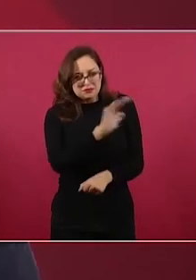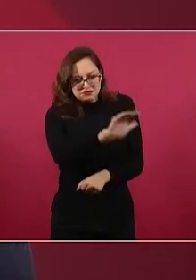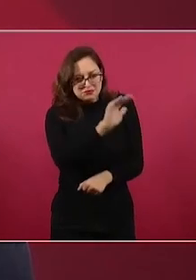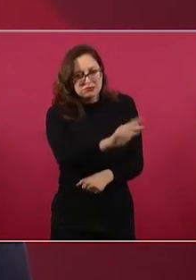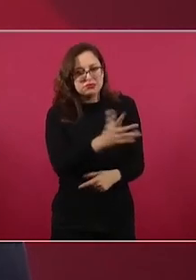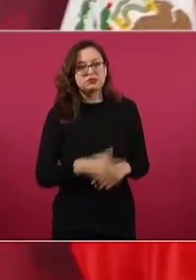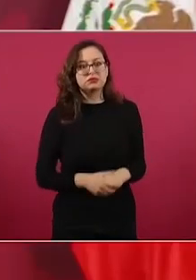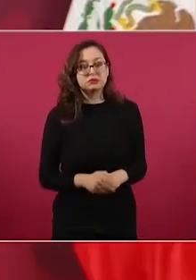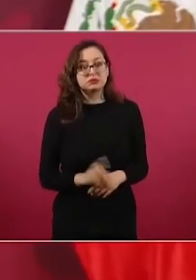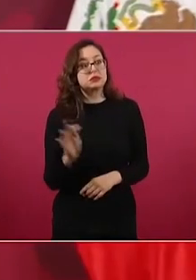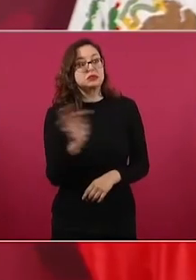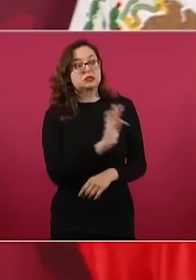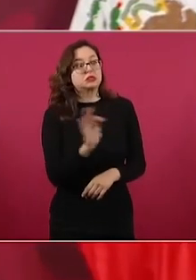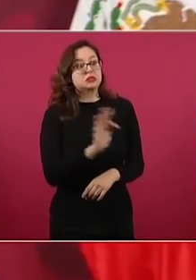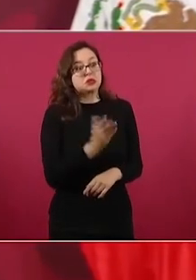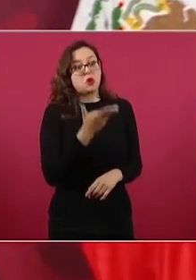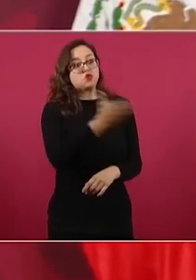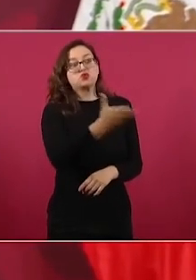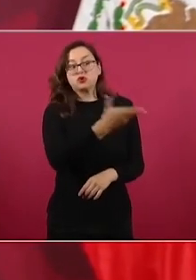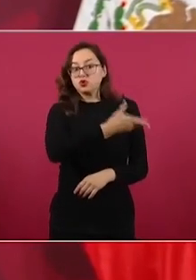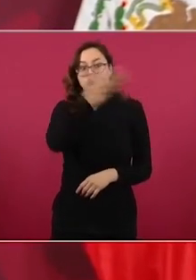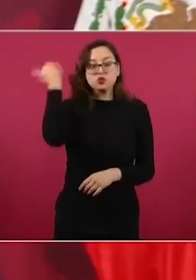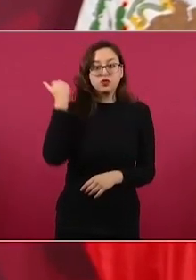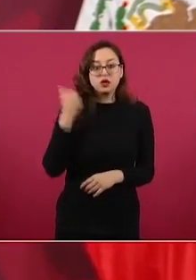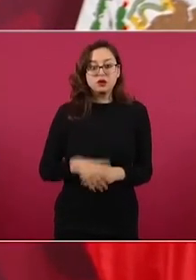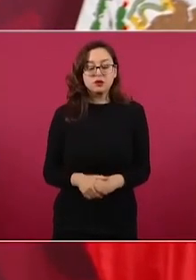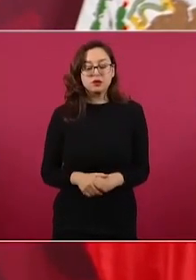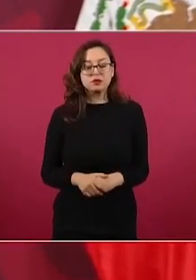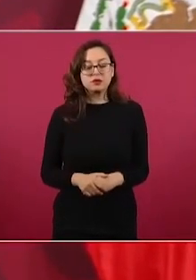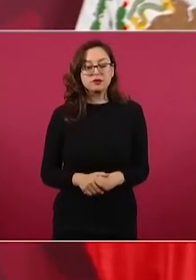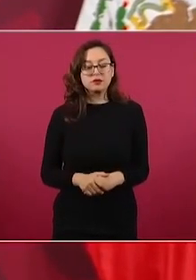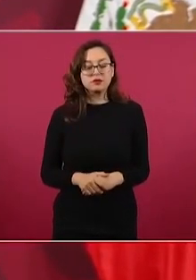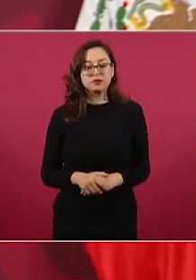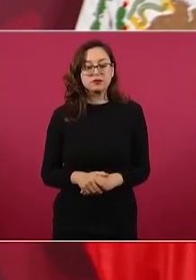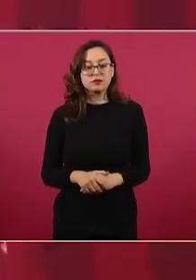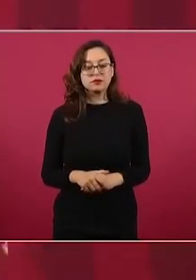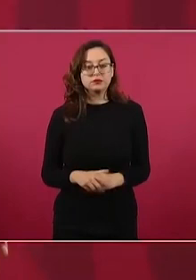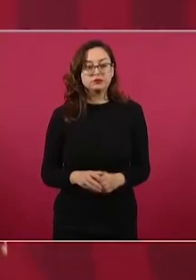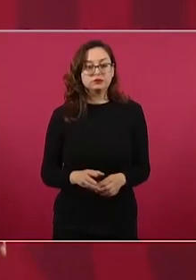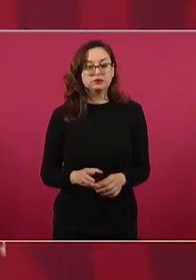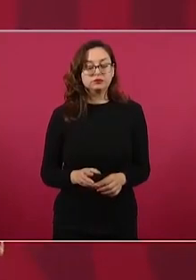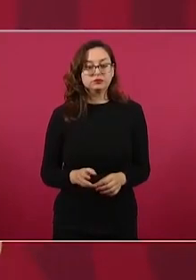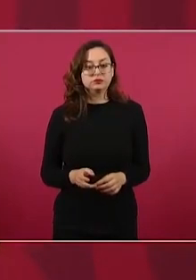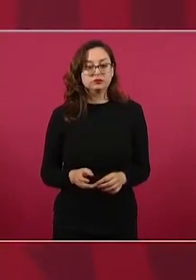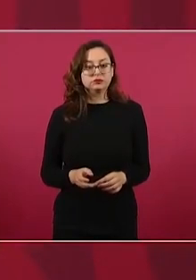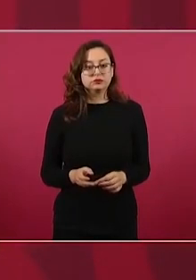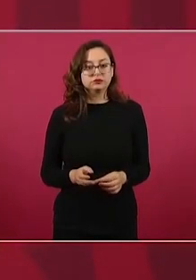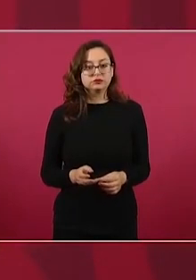a lo mejor usted no está informado porque usted siempre